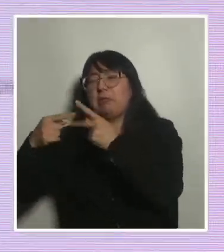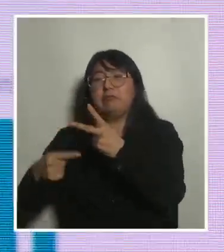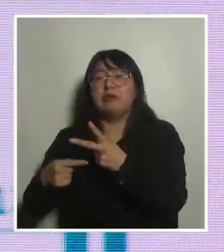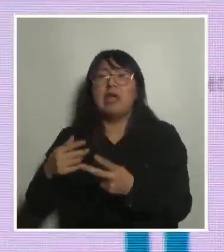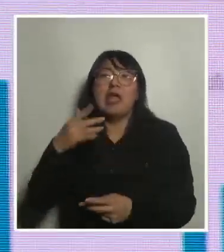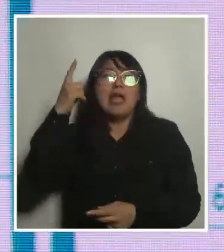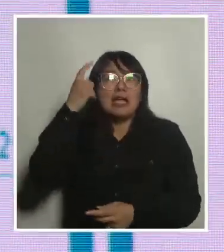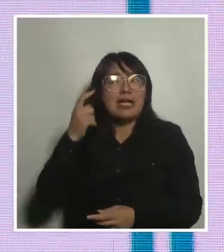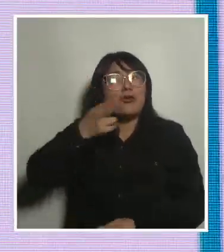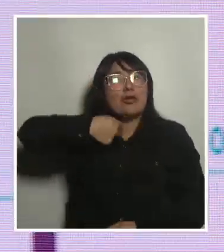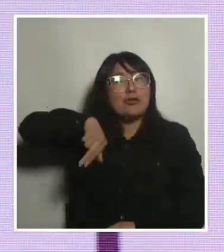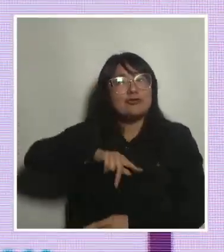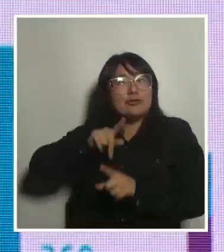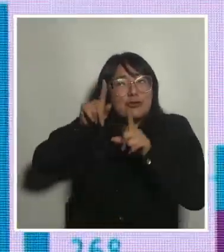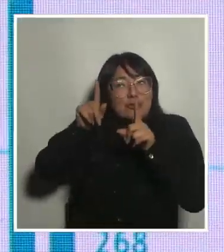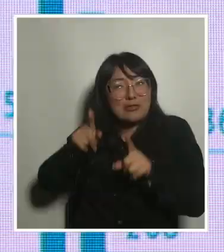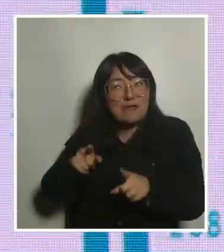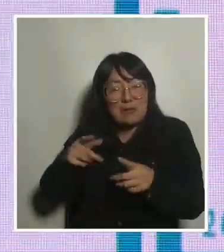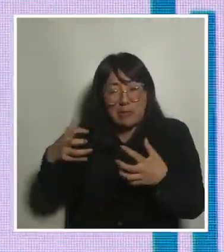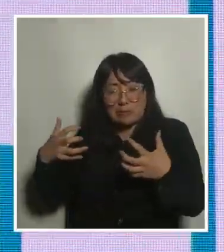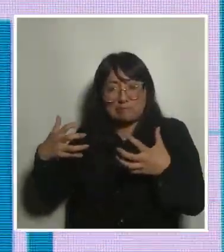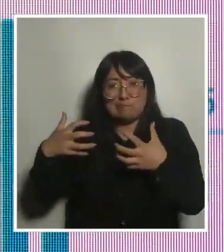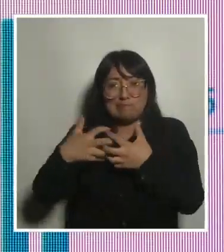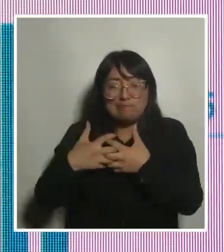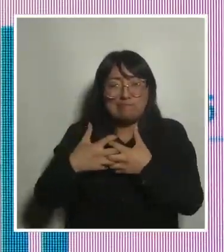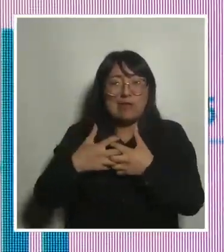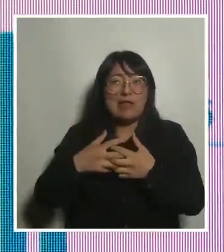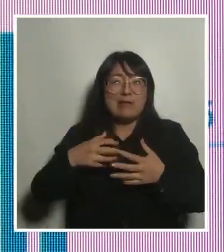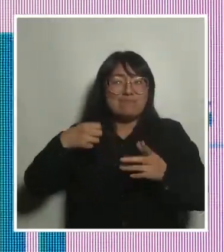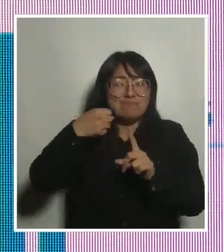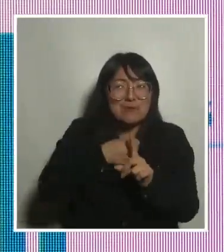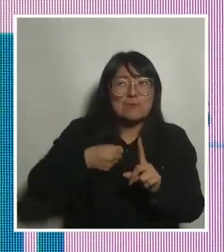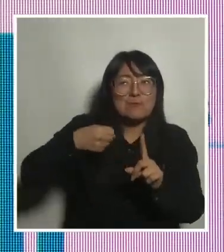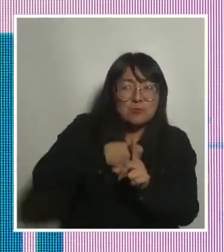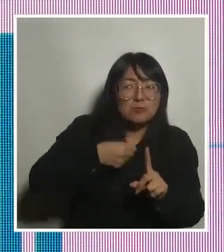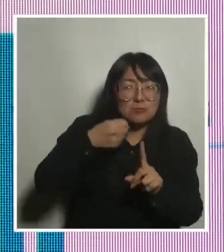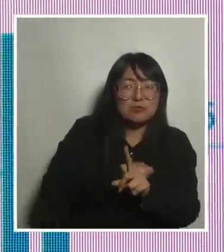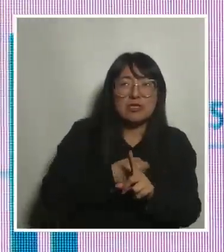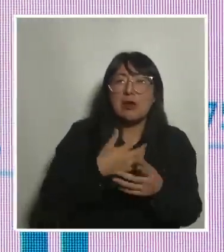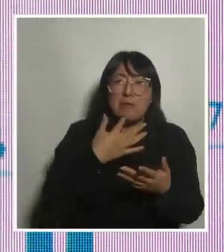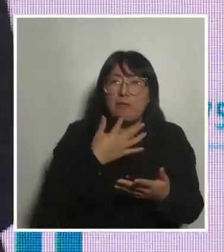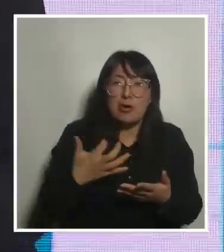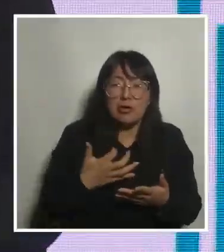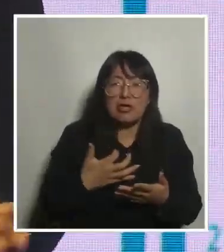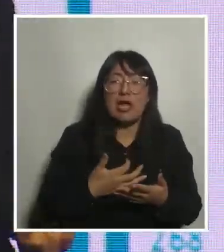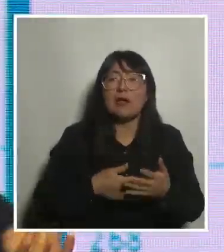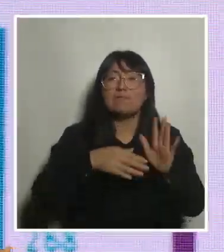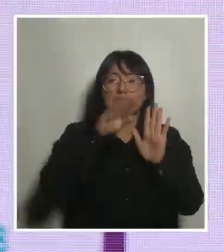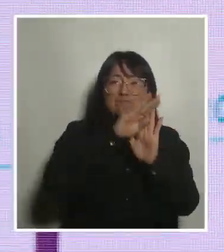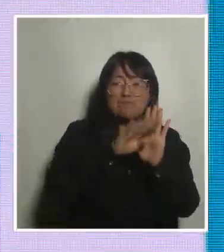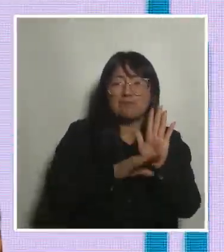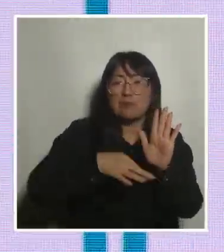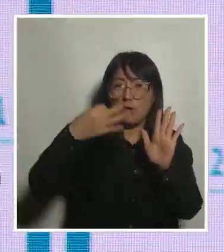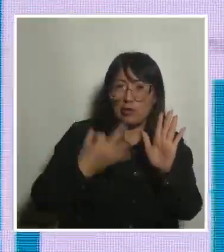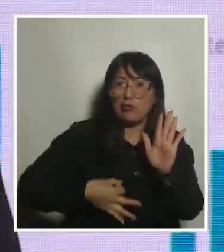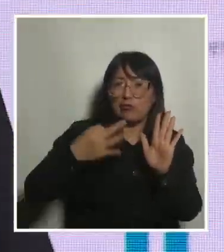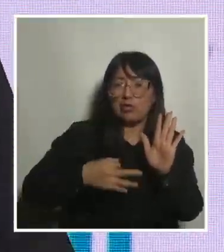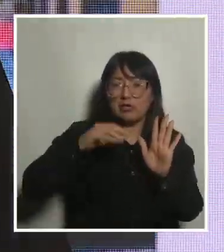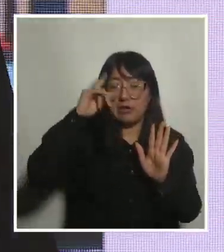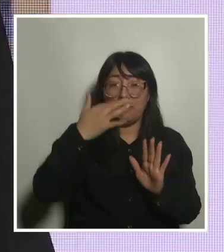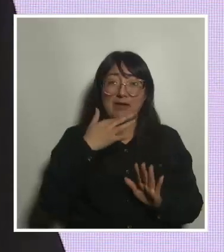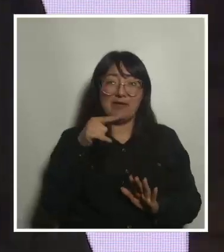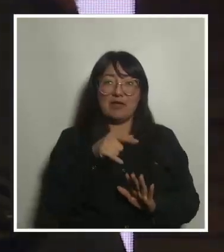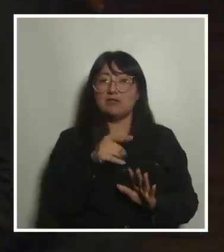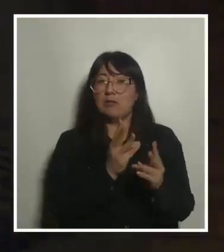lo que tenemos que luchar y que pelear es por acciones concretas para que esta penalización deje de darse.